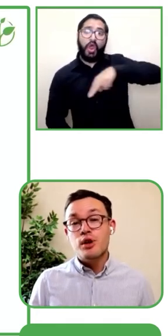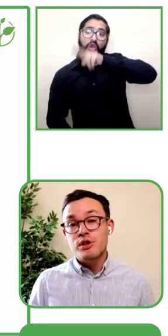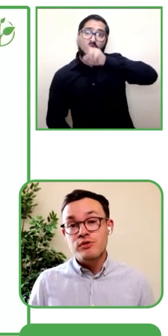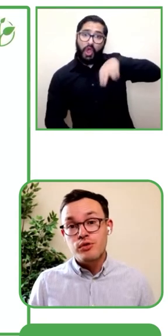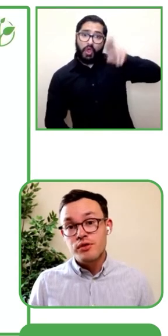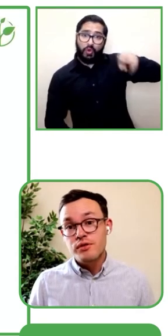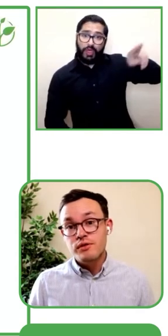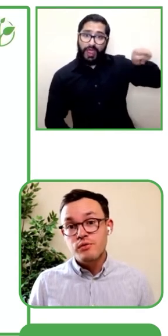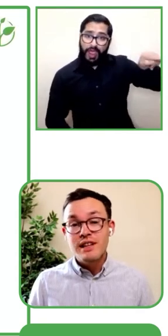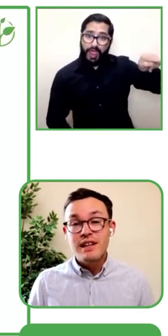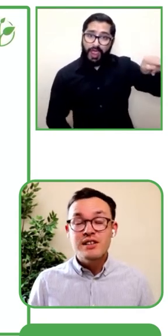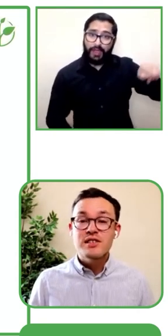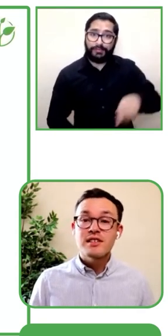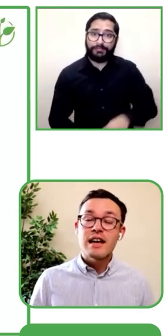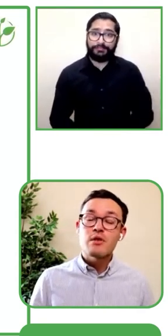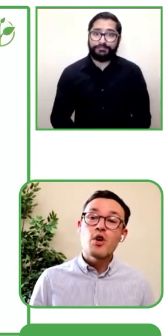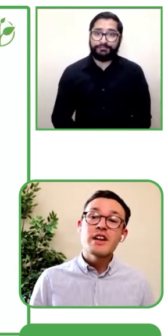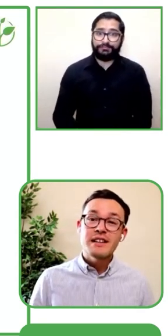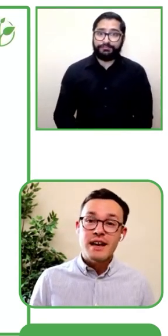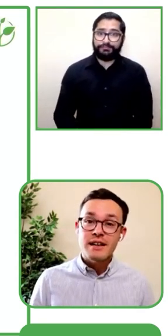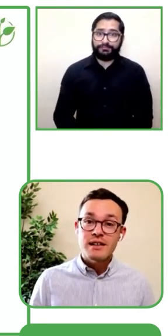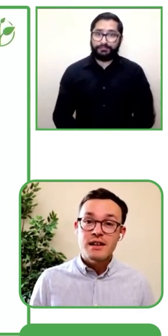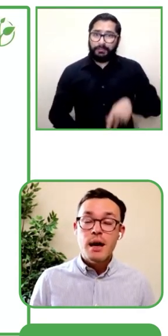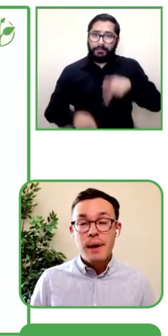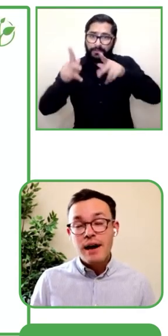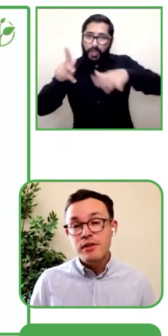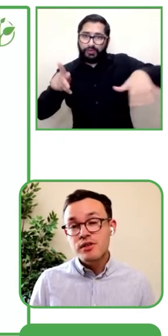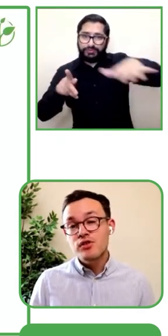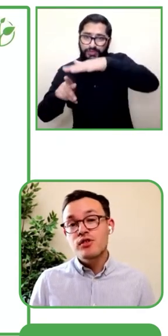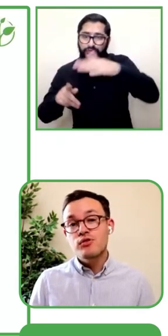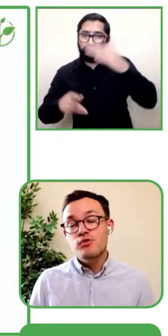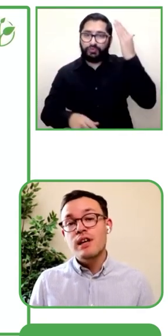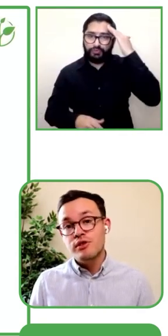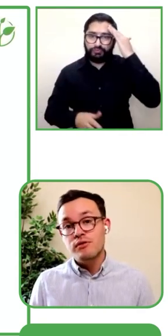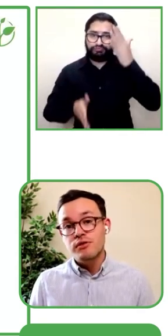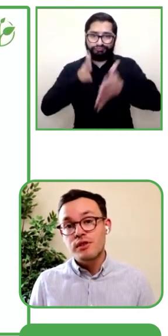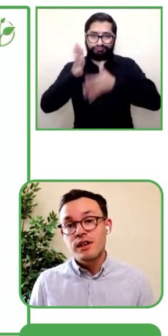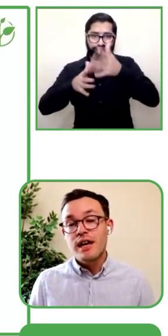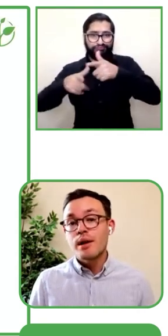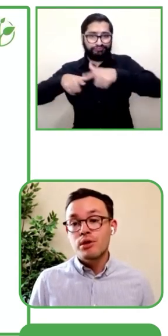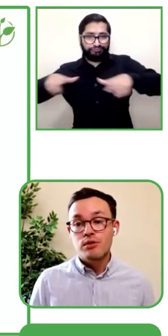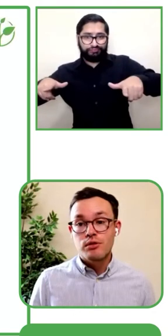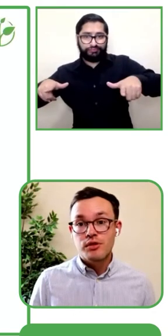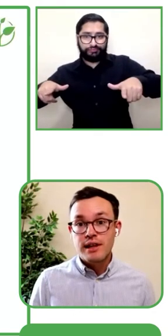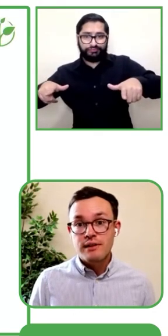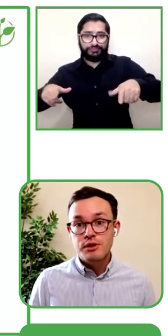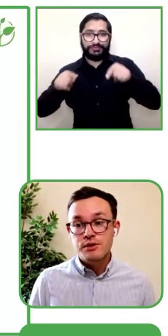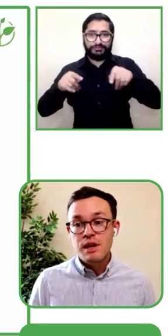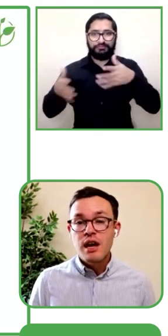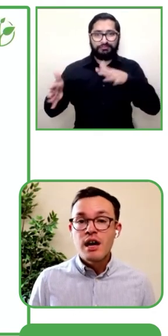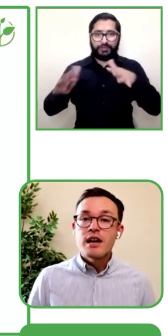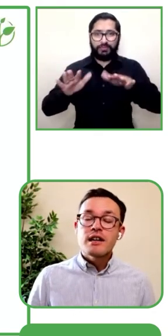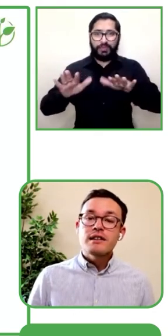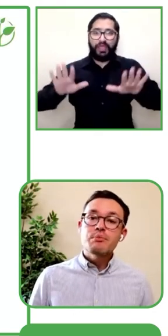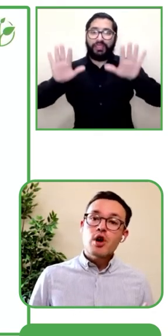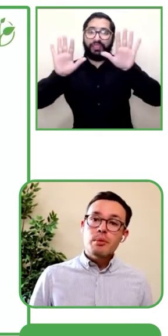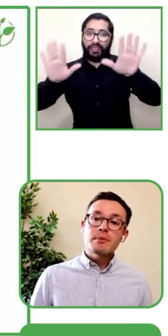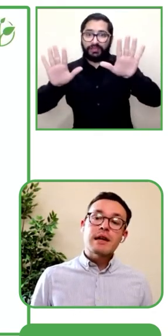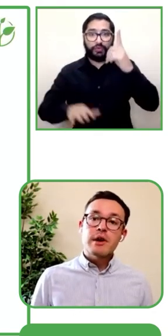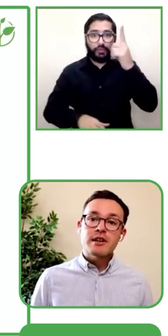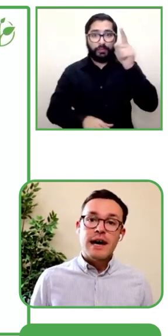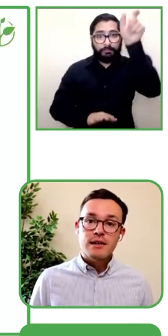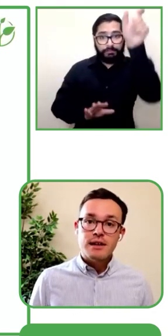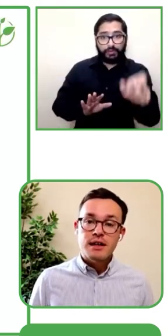Y en un mercado eso se estima que sea aún menos uno de diez los padres de niños con